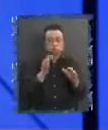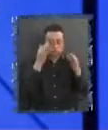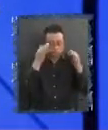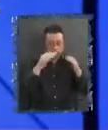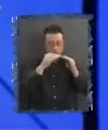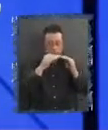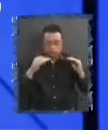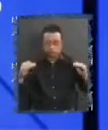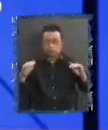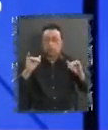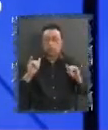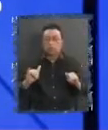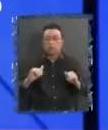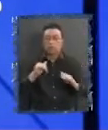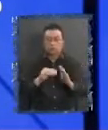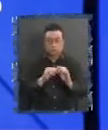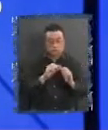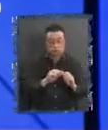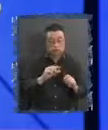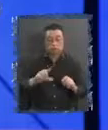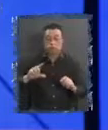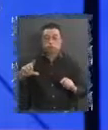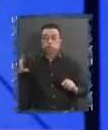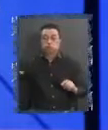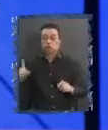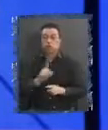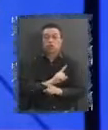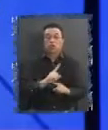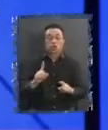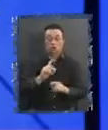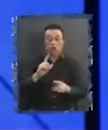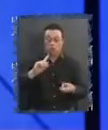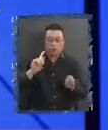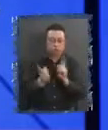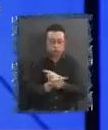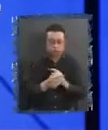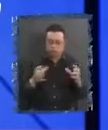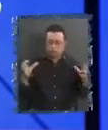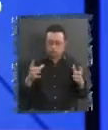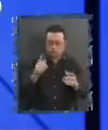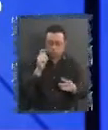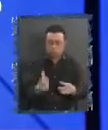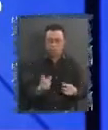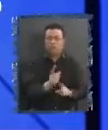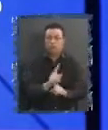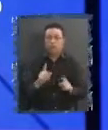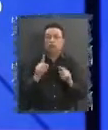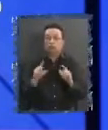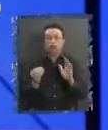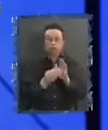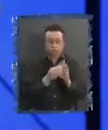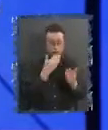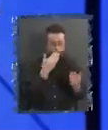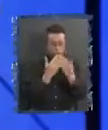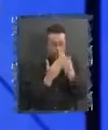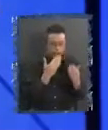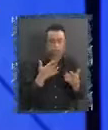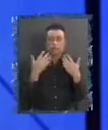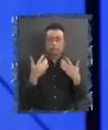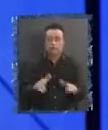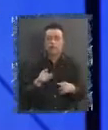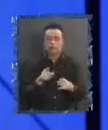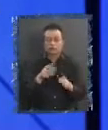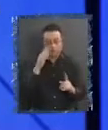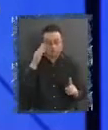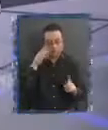va a ser progresiva no van a ser de golpe los cambios y eso está conversado y en esa dirección